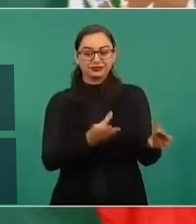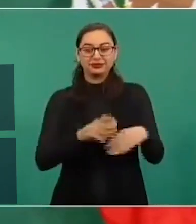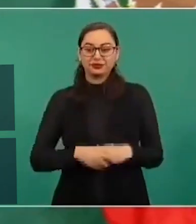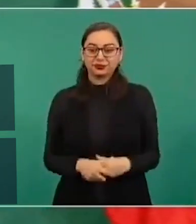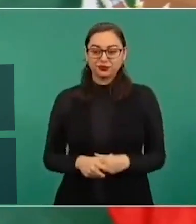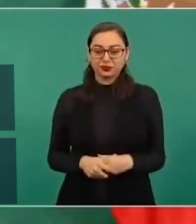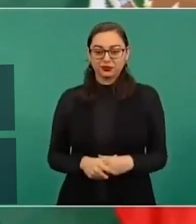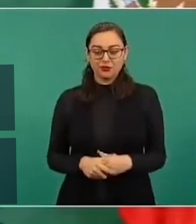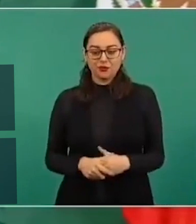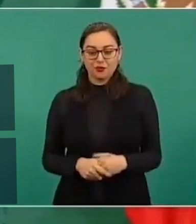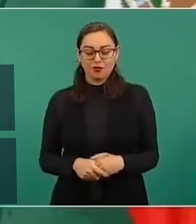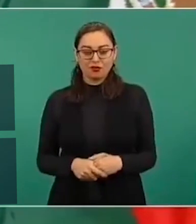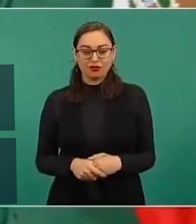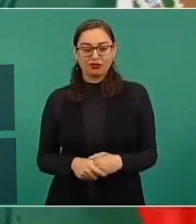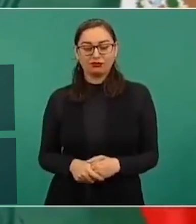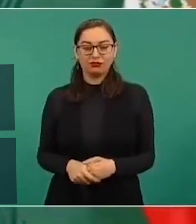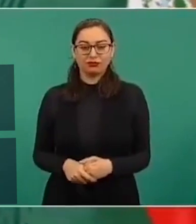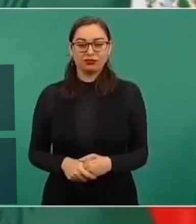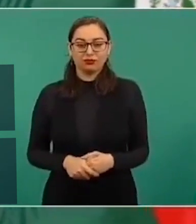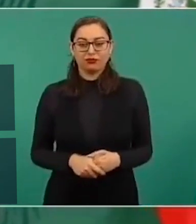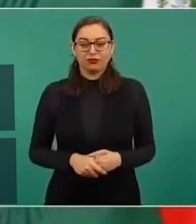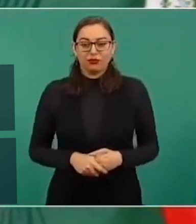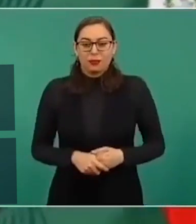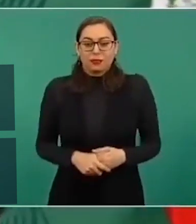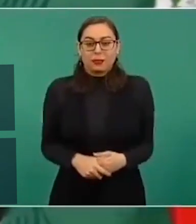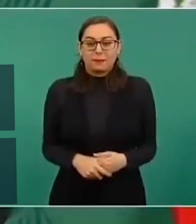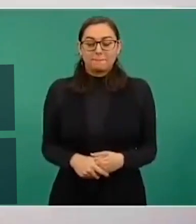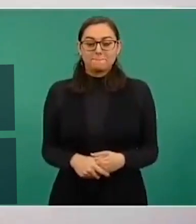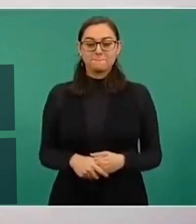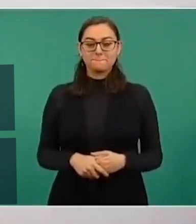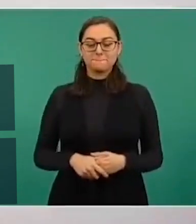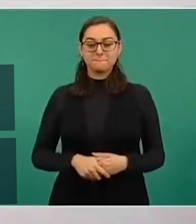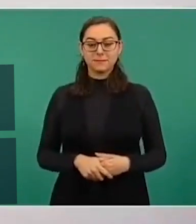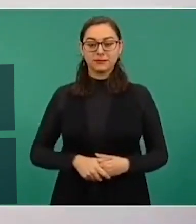iba a pensar que yo no estaba